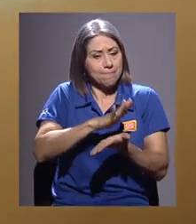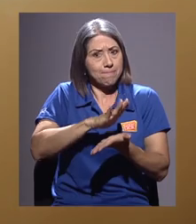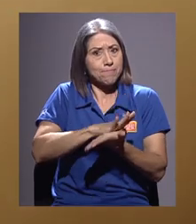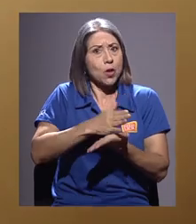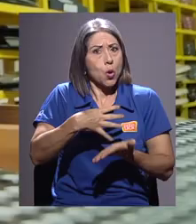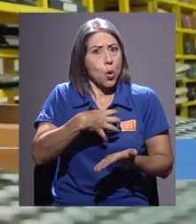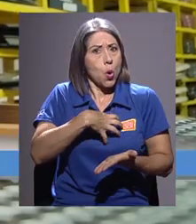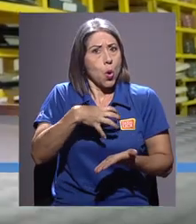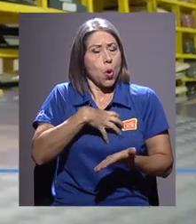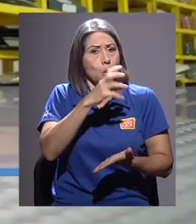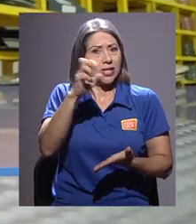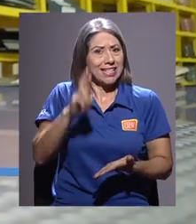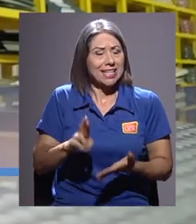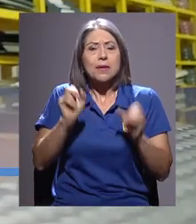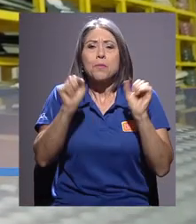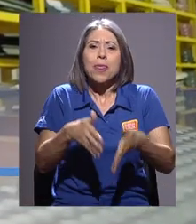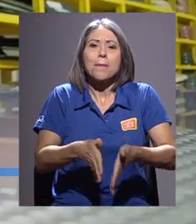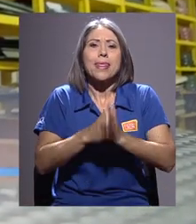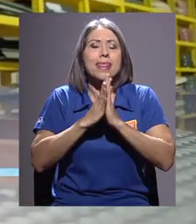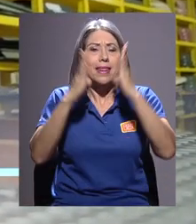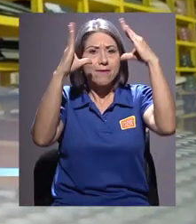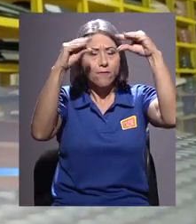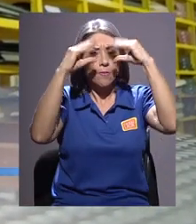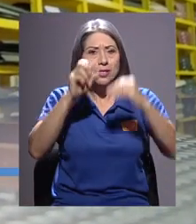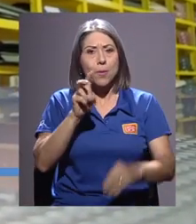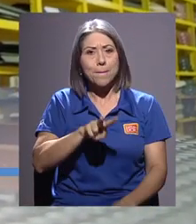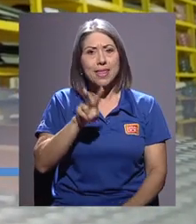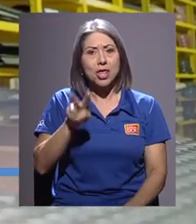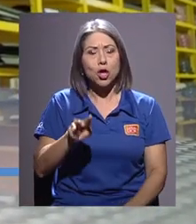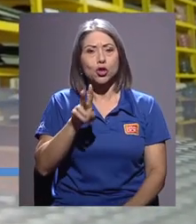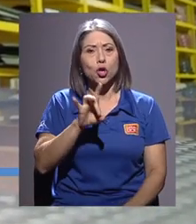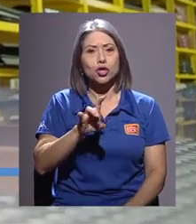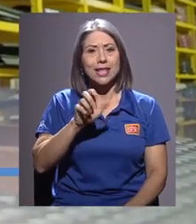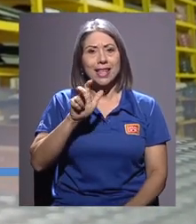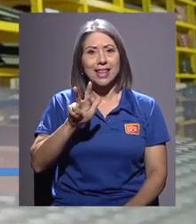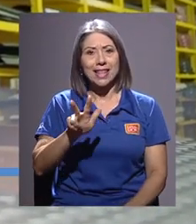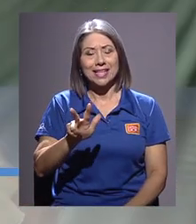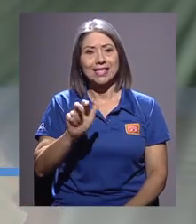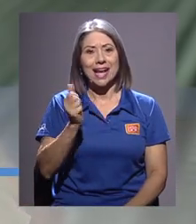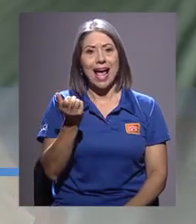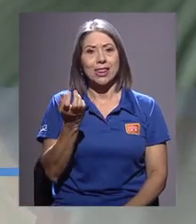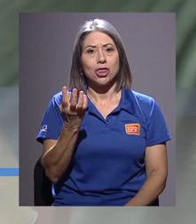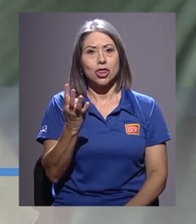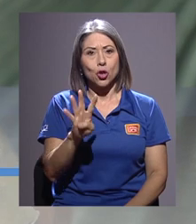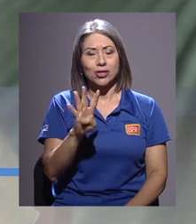costarricense, puede solicitar información al 2283-1400.